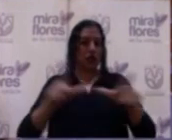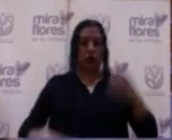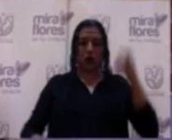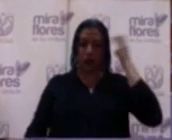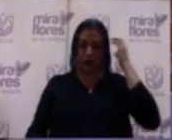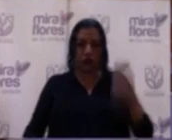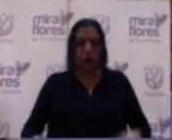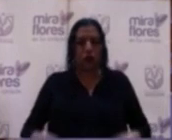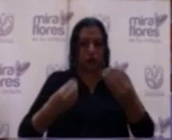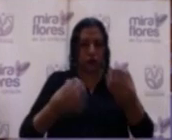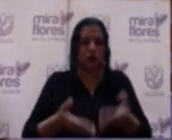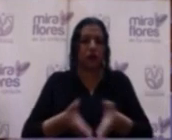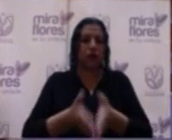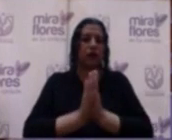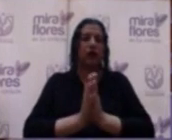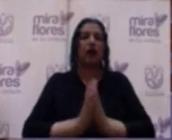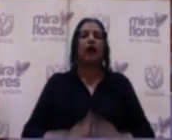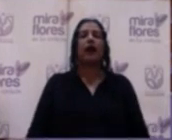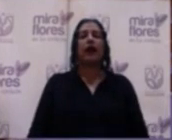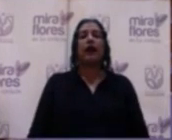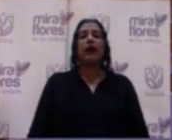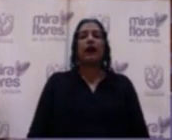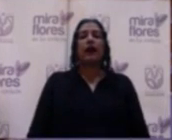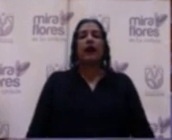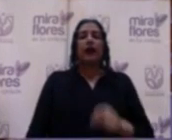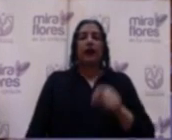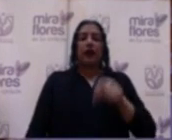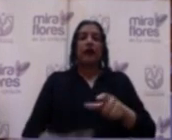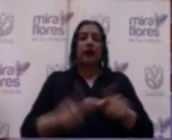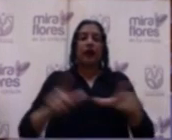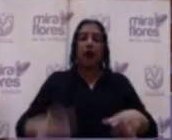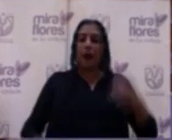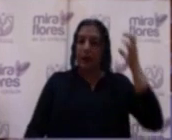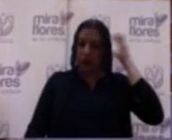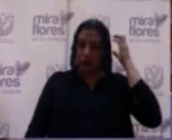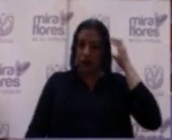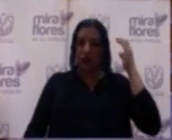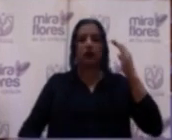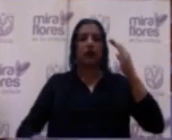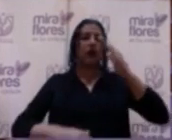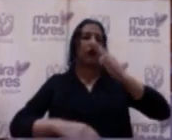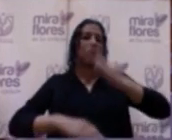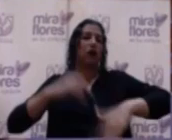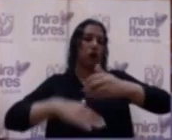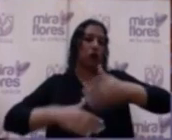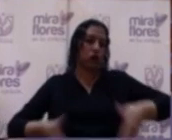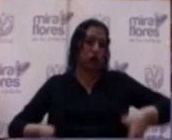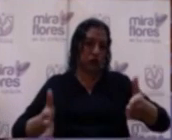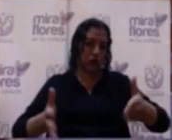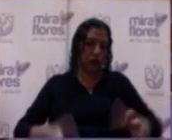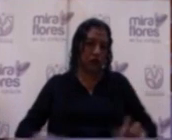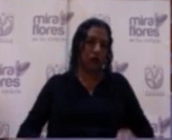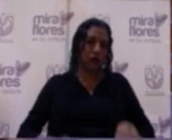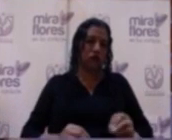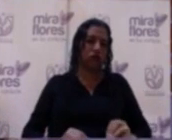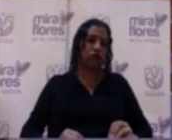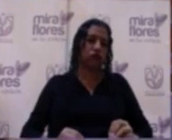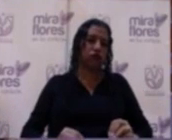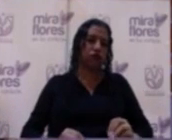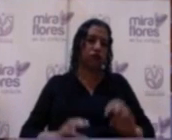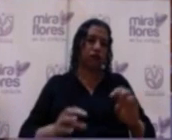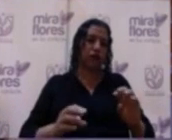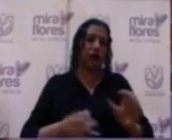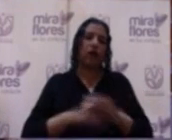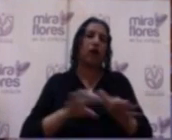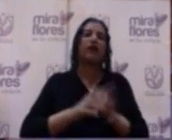de sustento en esta solicitud de reconsideración que Miraflores está construyendo como un componente agregado de su